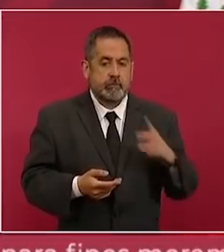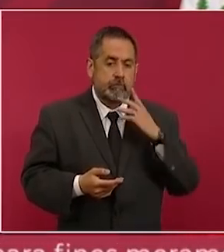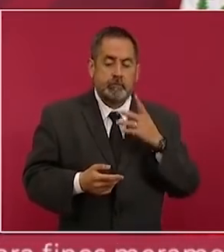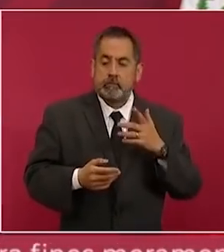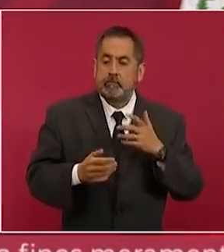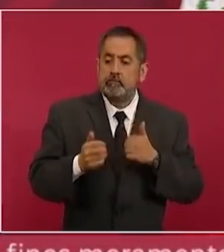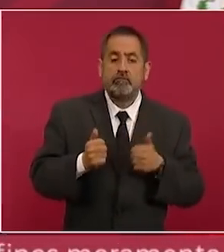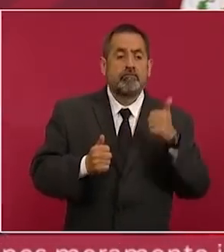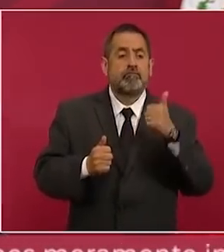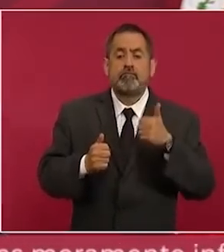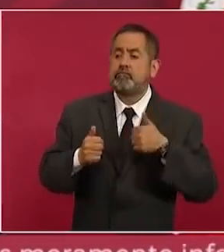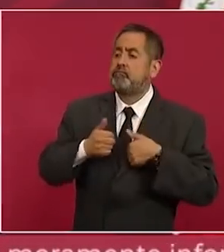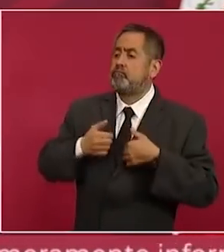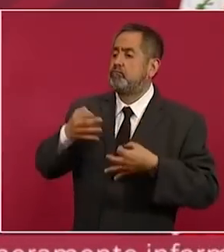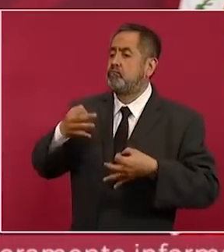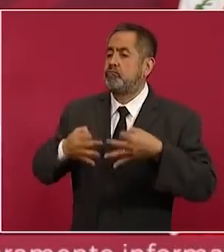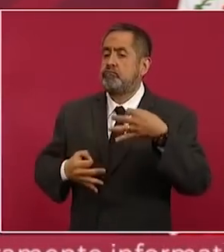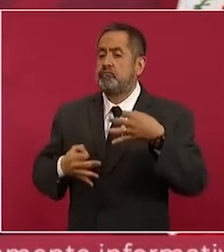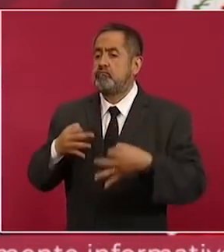como juez.